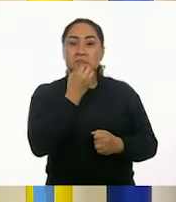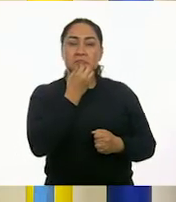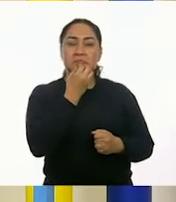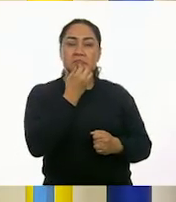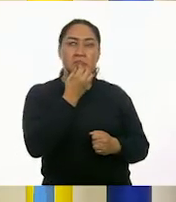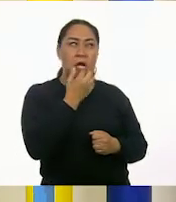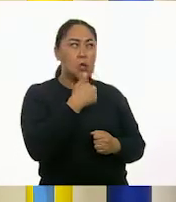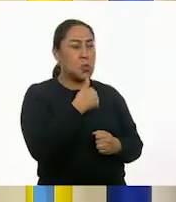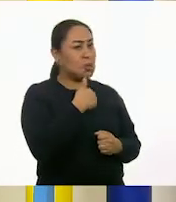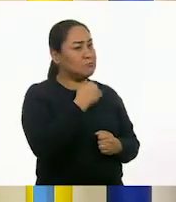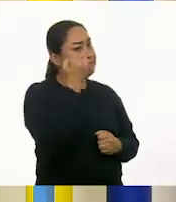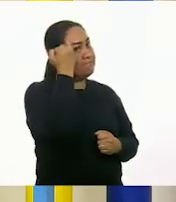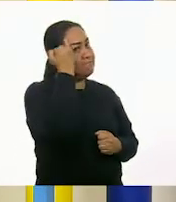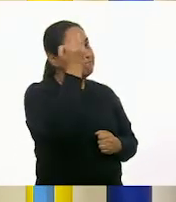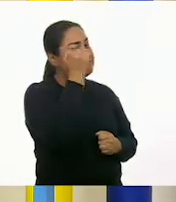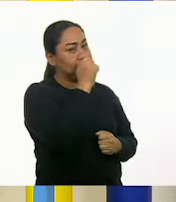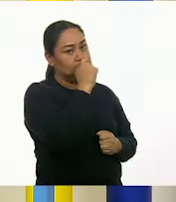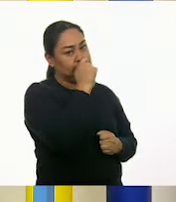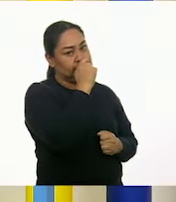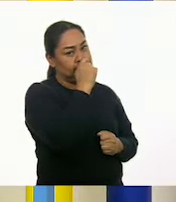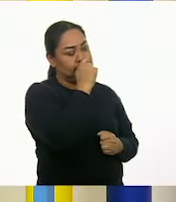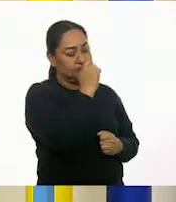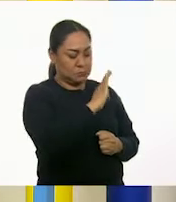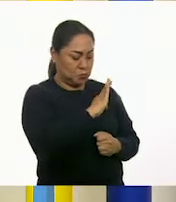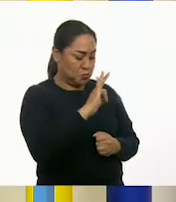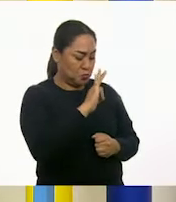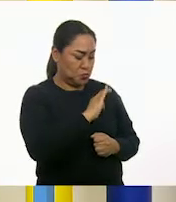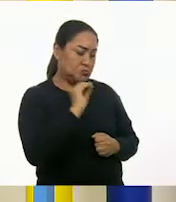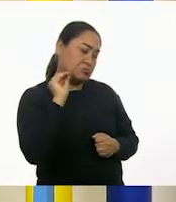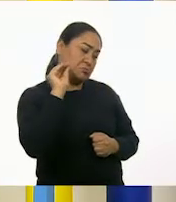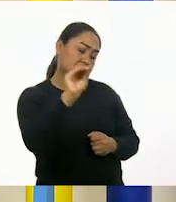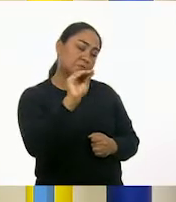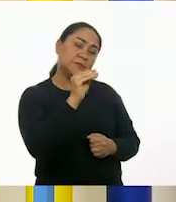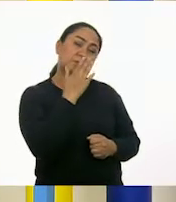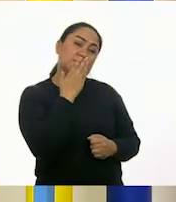Se me ocurre que podemos poner...